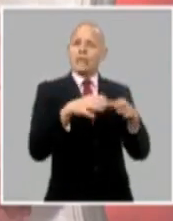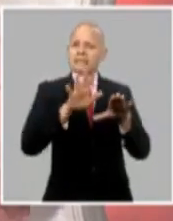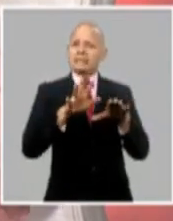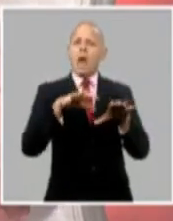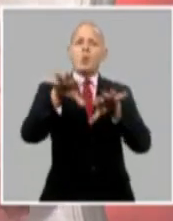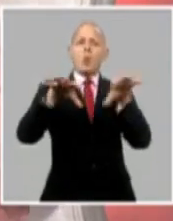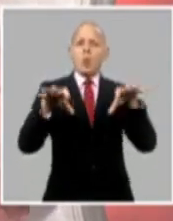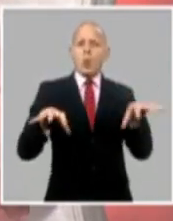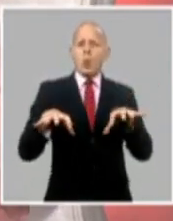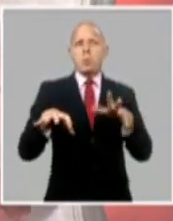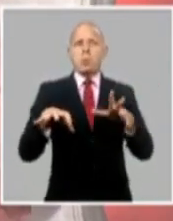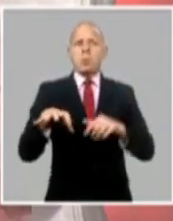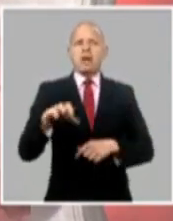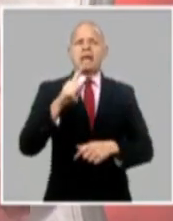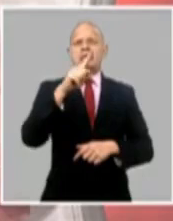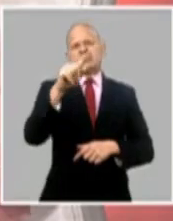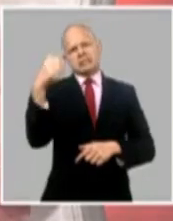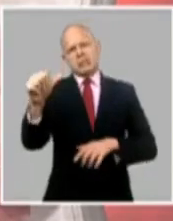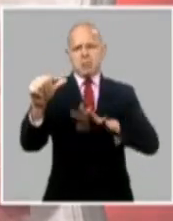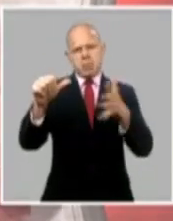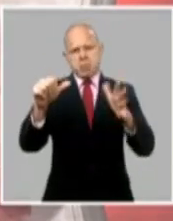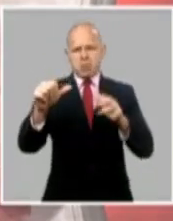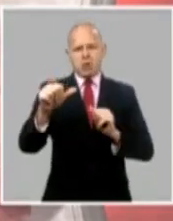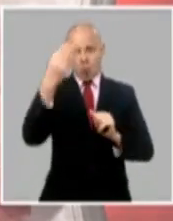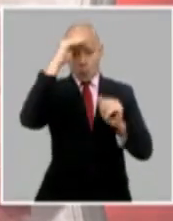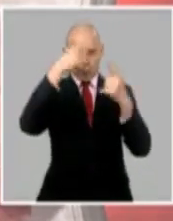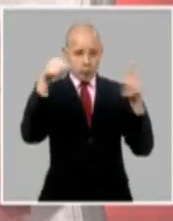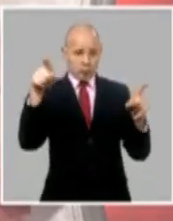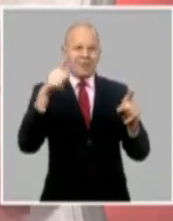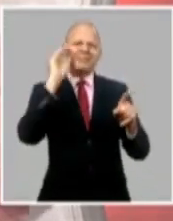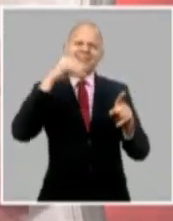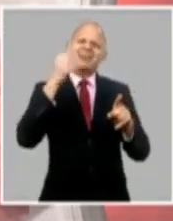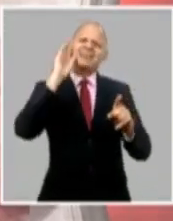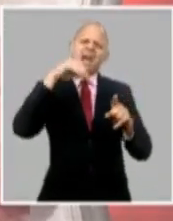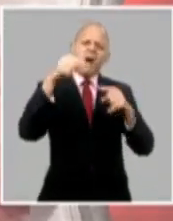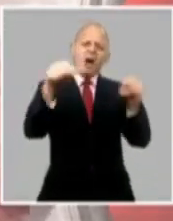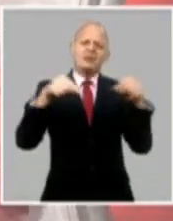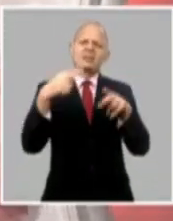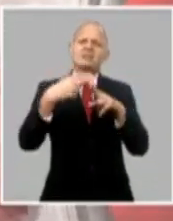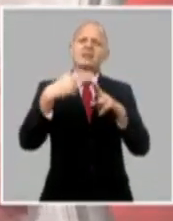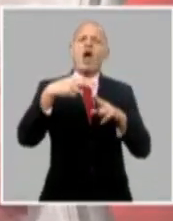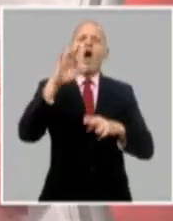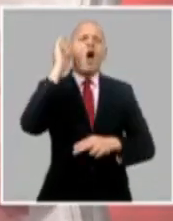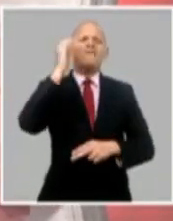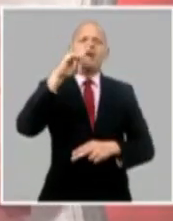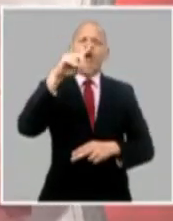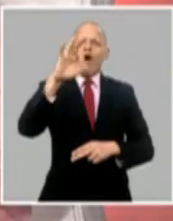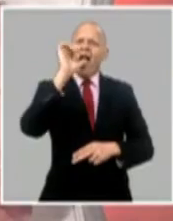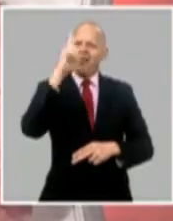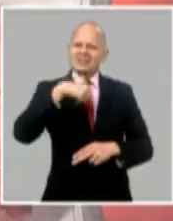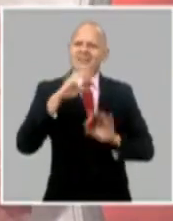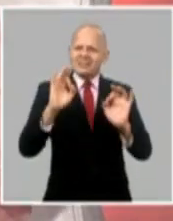informatizando todos los movimientos asociados a los registros, las llamadas oficodas que conocemos por ese nombre,